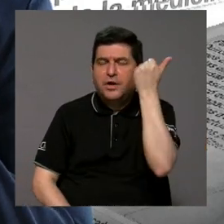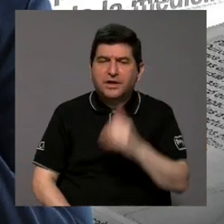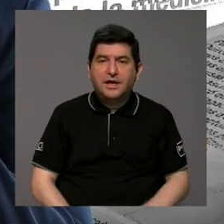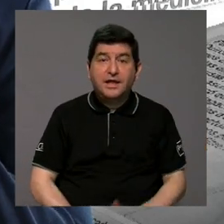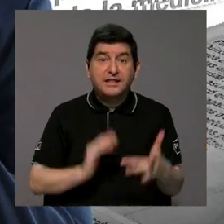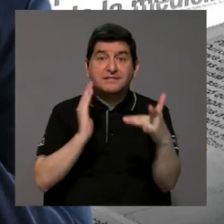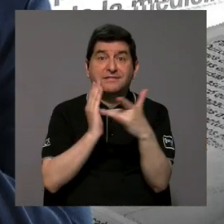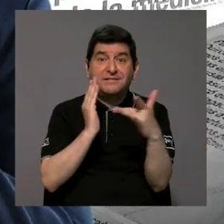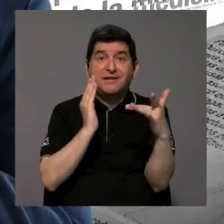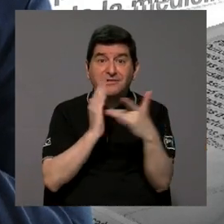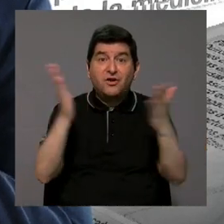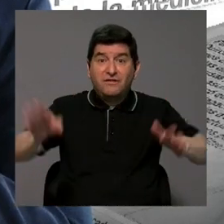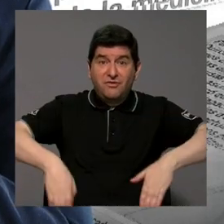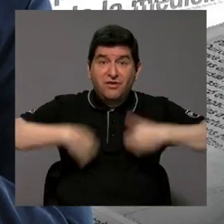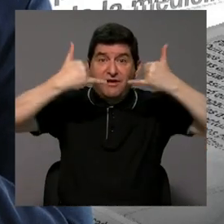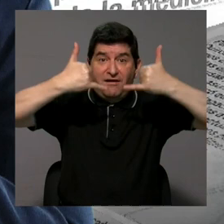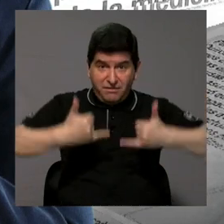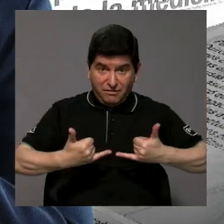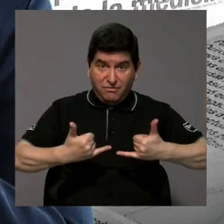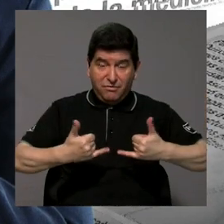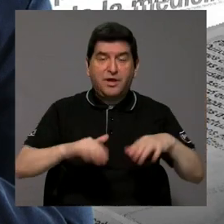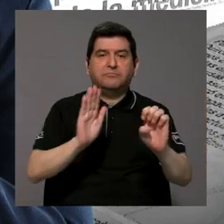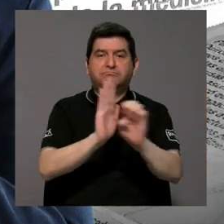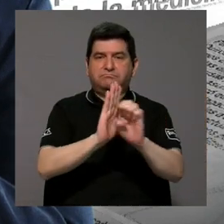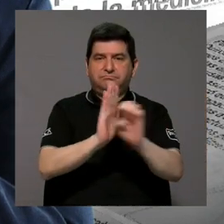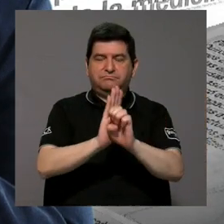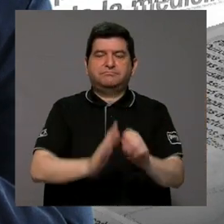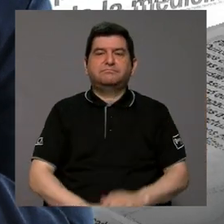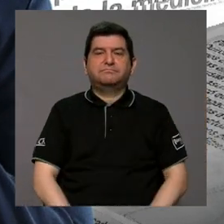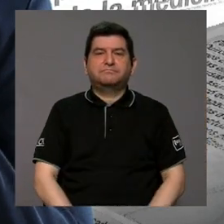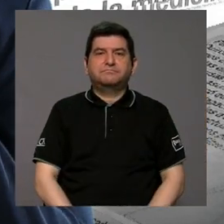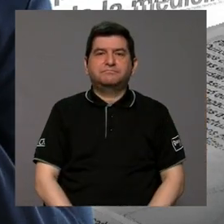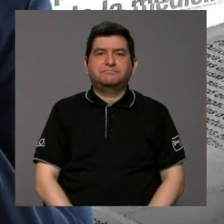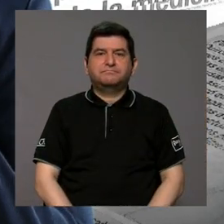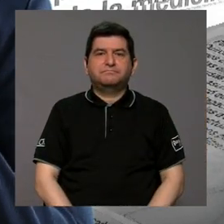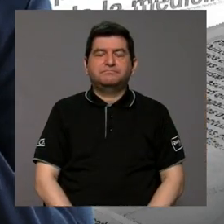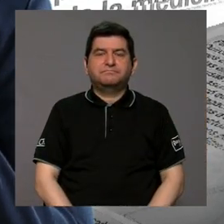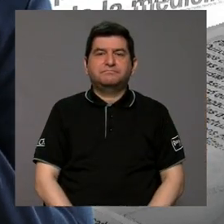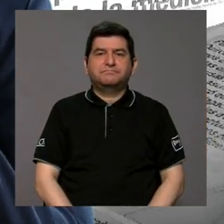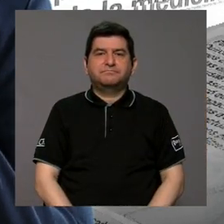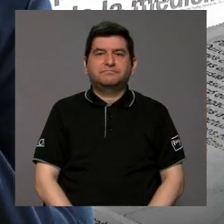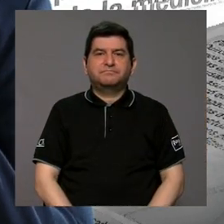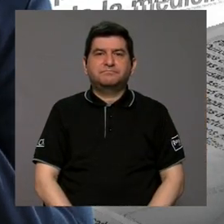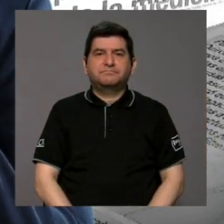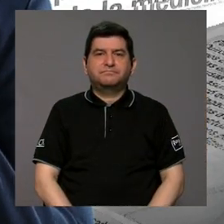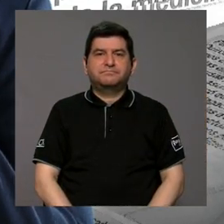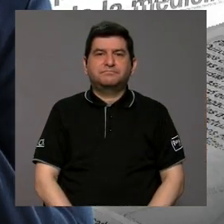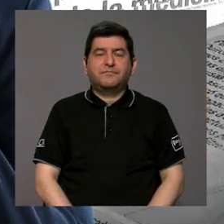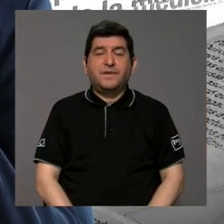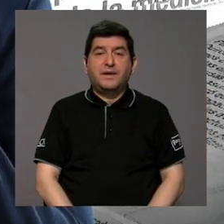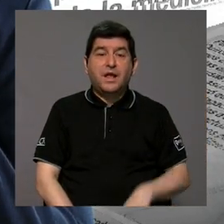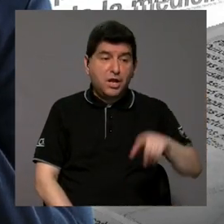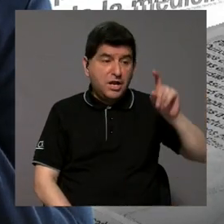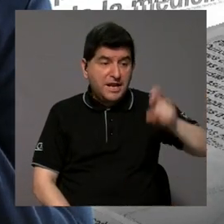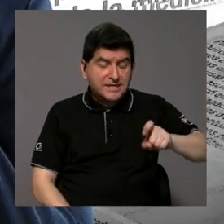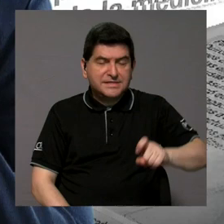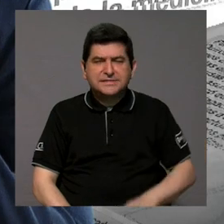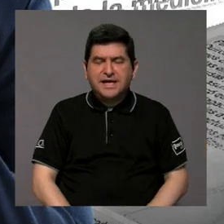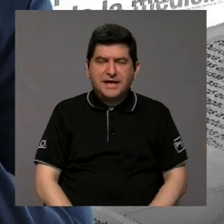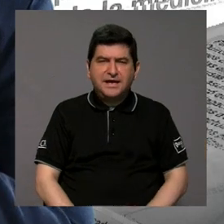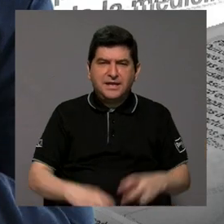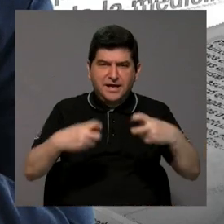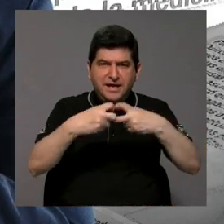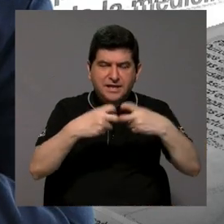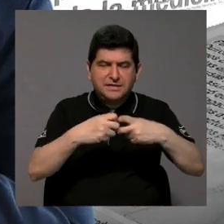con la tecnología que existe actualmente por ejemplo dar el requerimiento